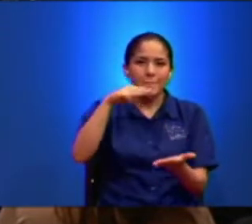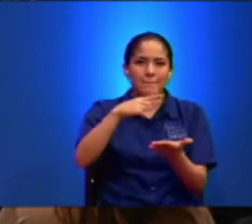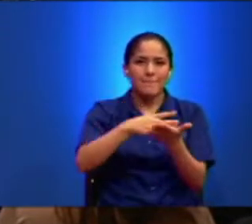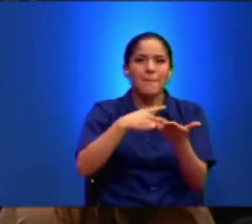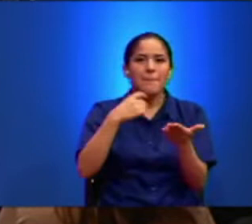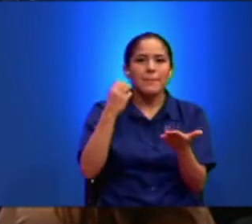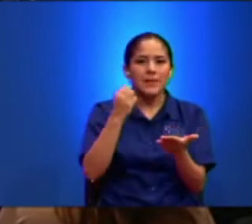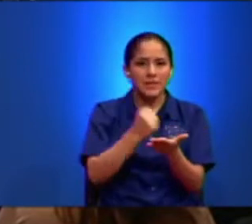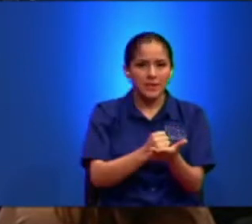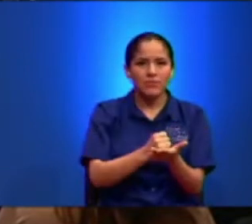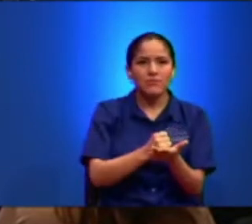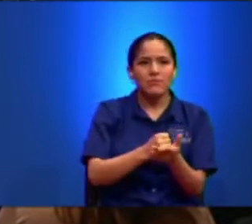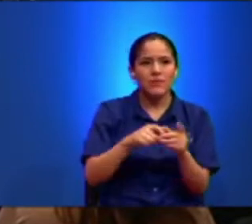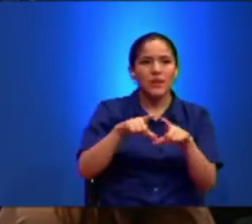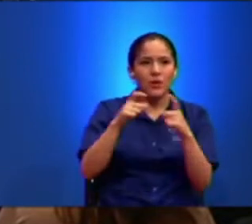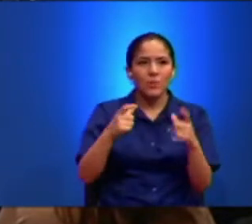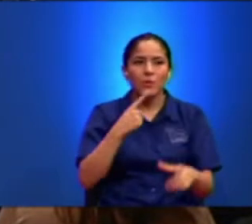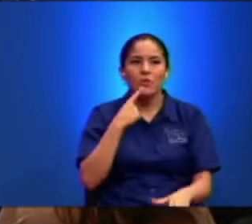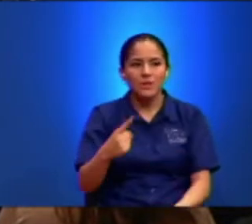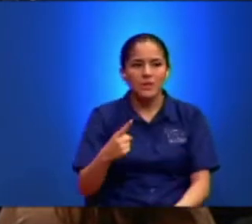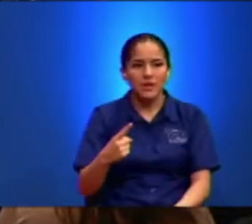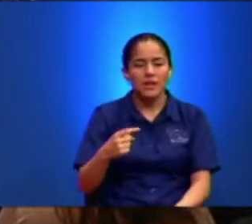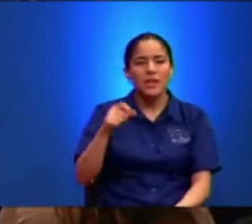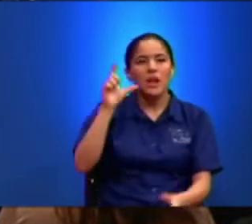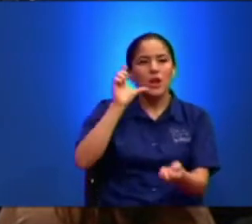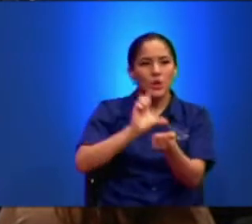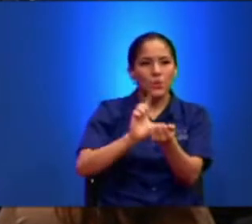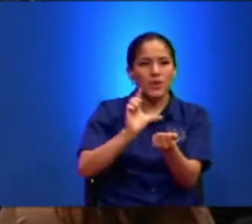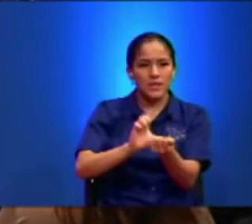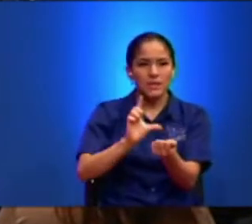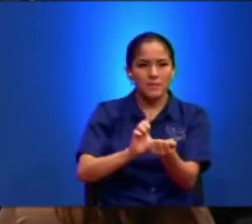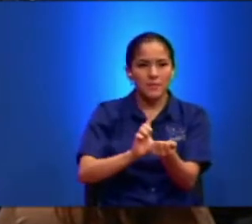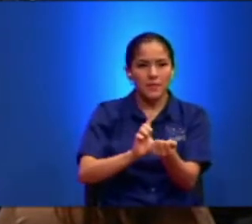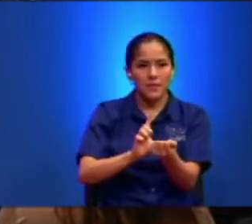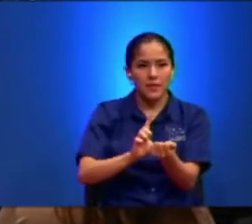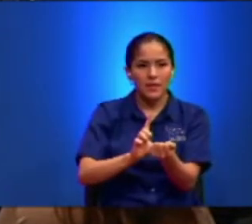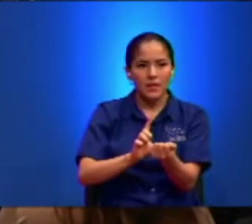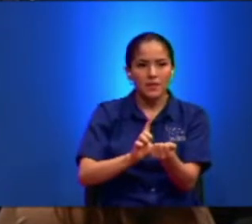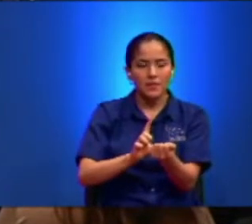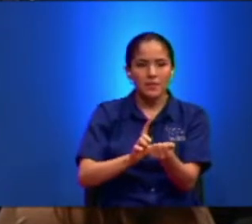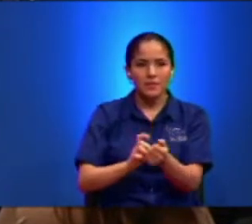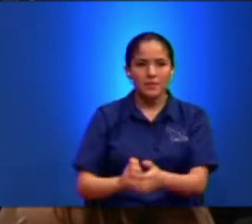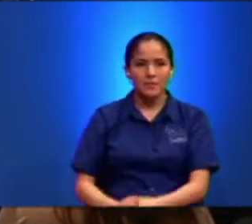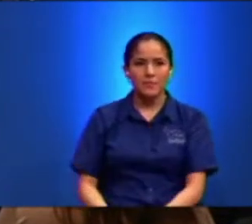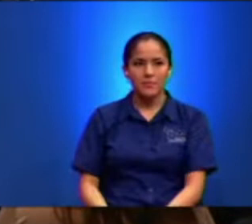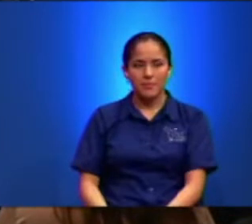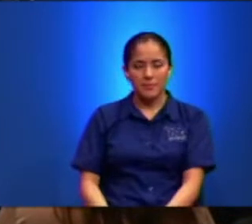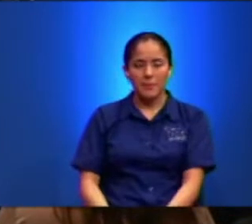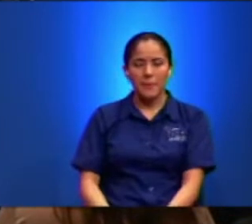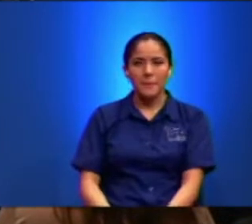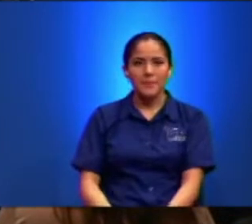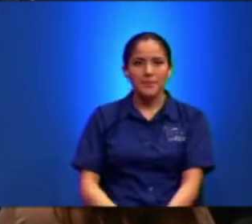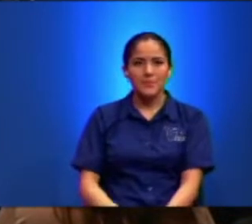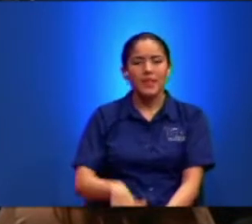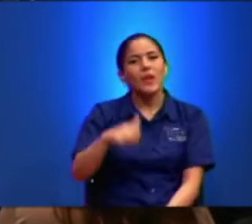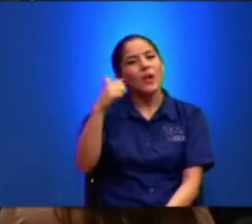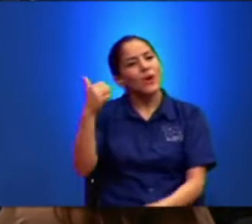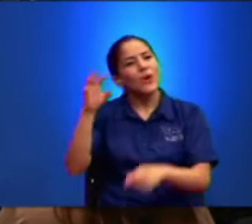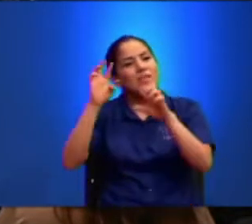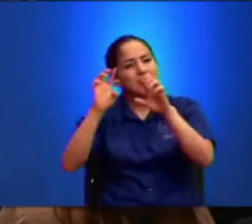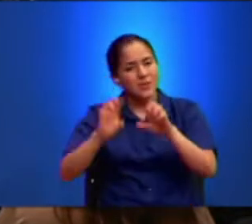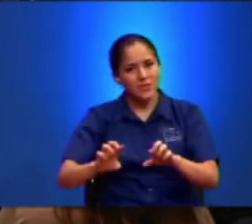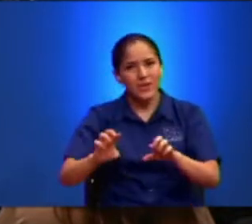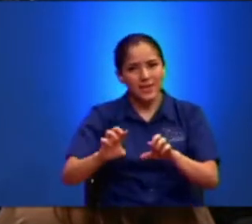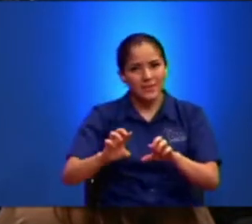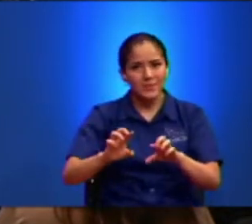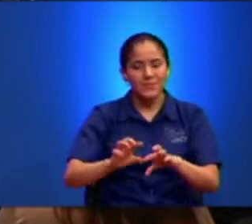Es una armonía Aquí De este lado ¿Quién está? Ricardo ¿Eres tú? Entonces